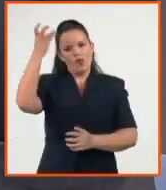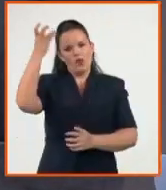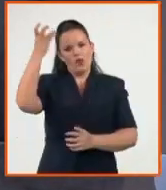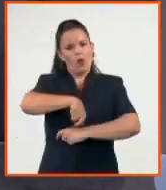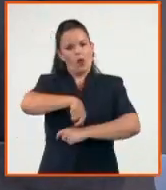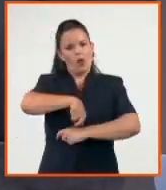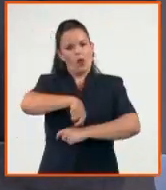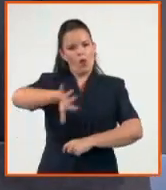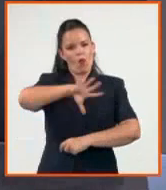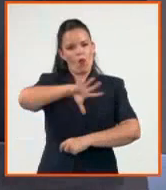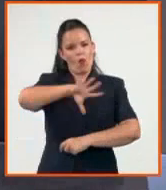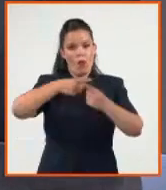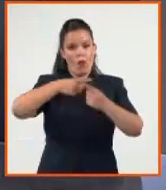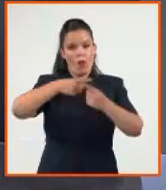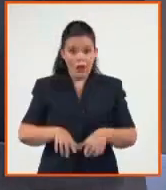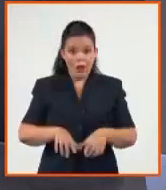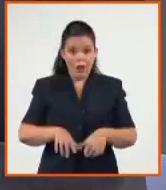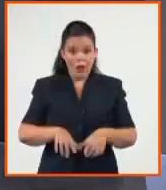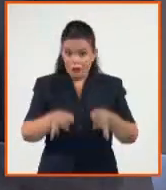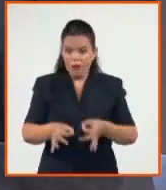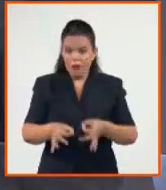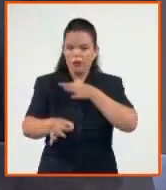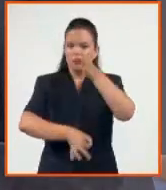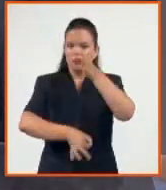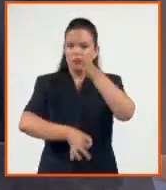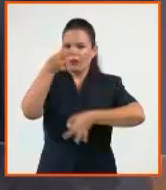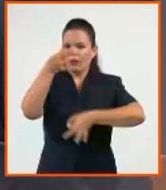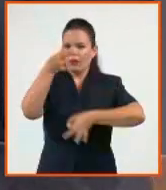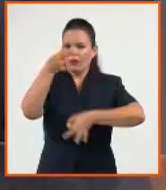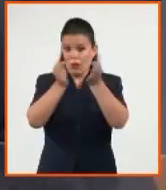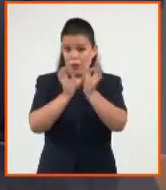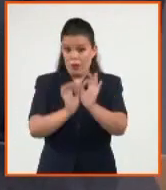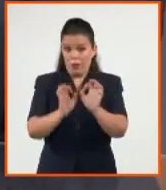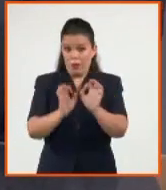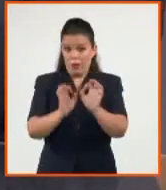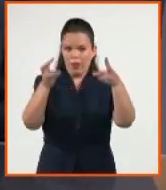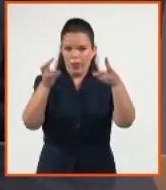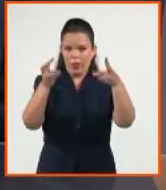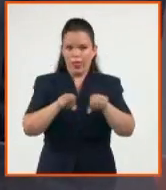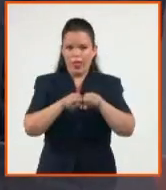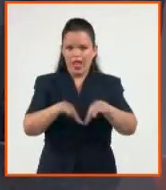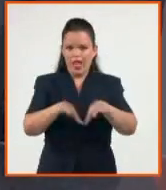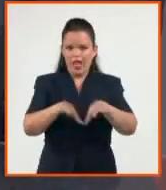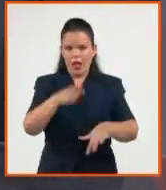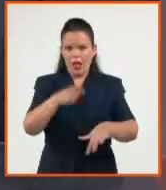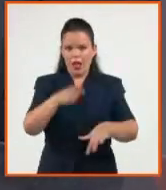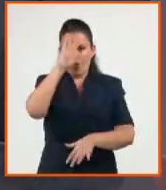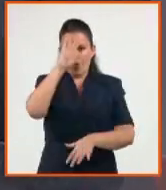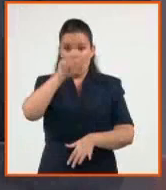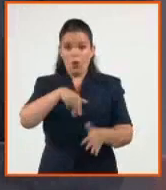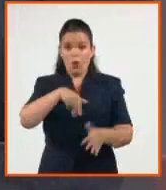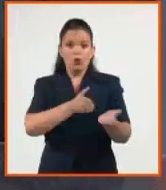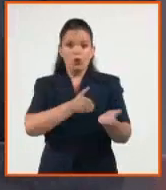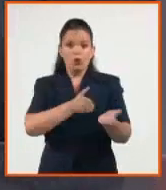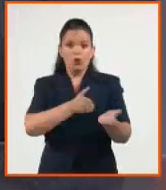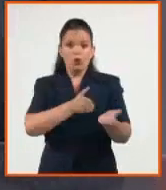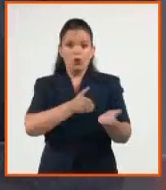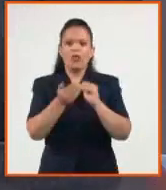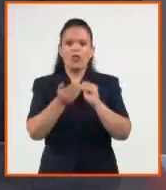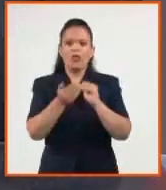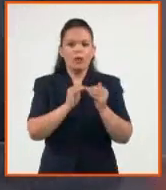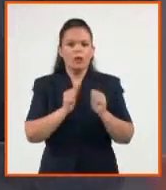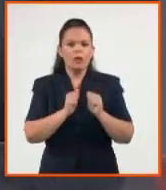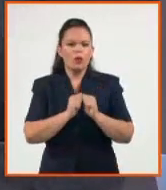en la propia política del desarrollo de internet en Cuba, se defiende el uso de internet como un espacio de debate, de